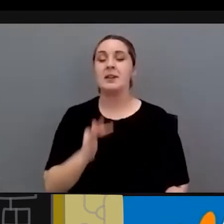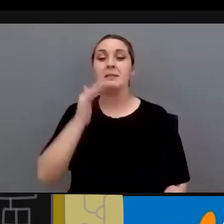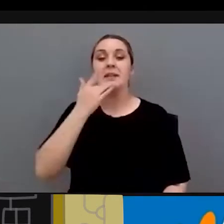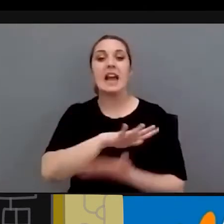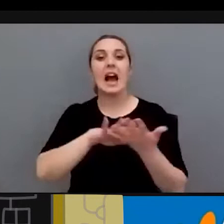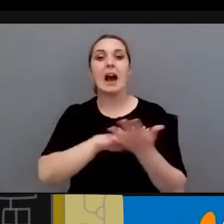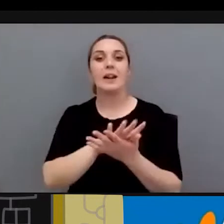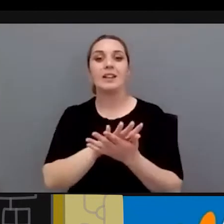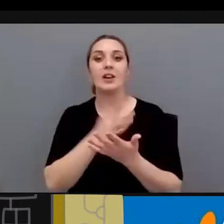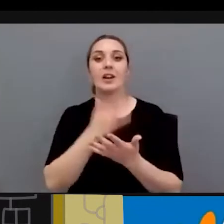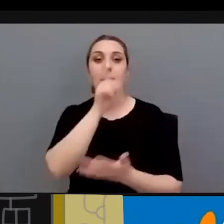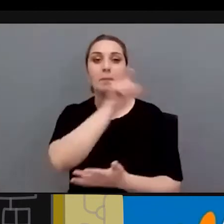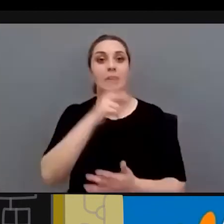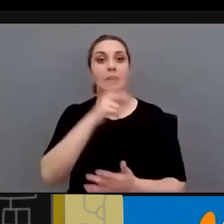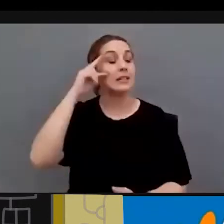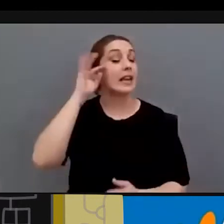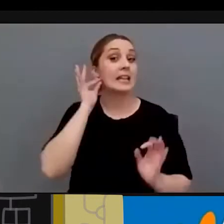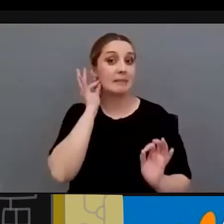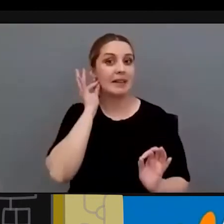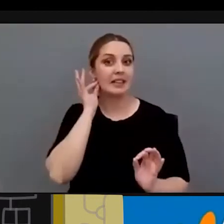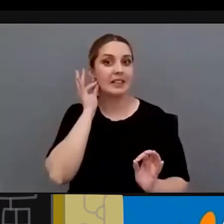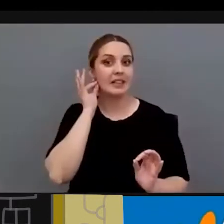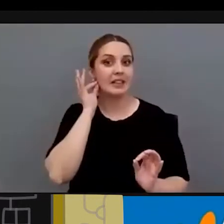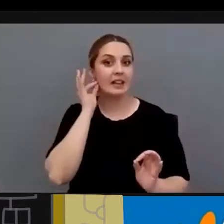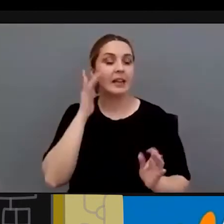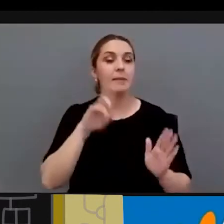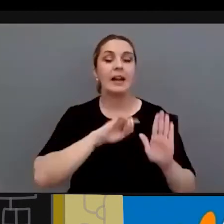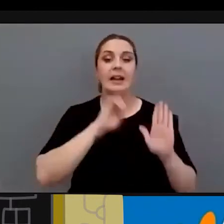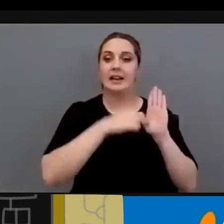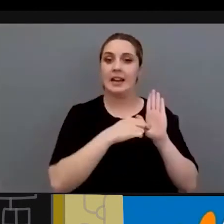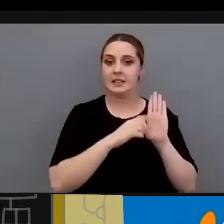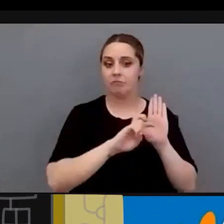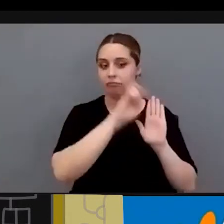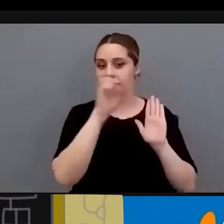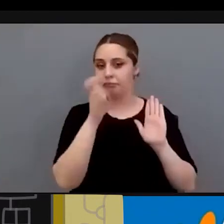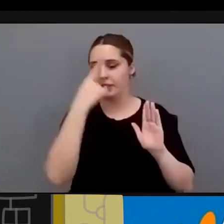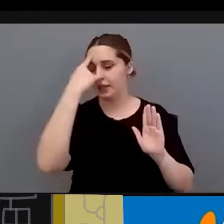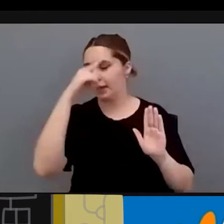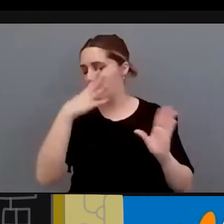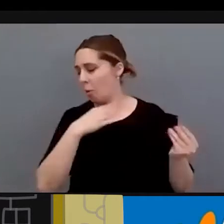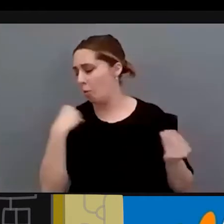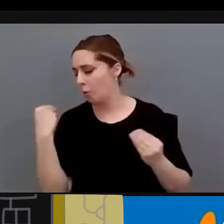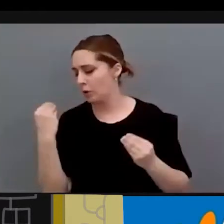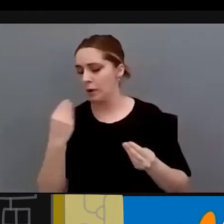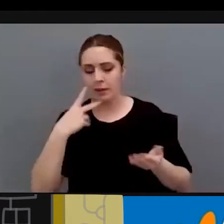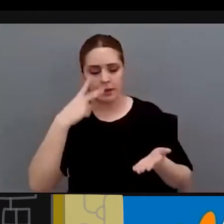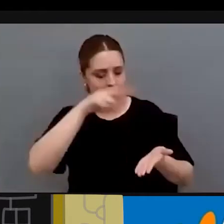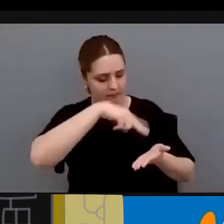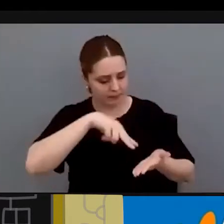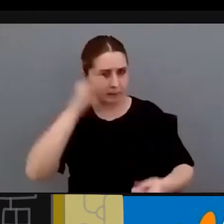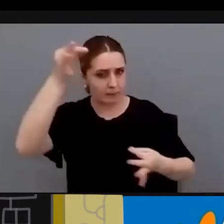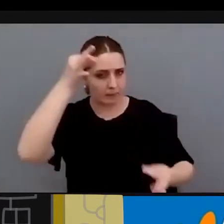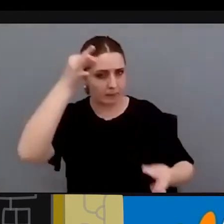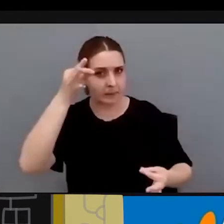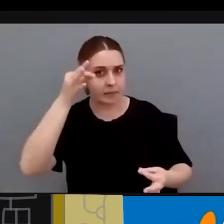a las expertas conseguir que en las diferentes legislaciones ya sabemos que son muchas y que tenemos que revisarlas pero que se